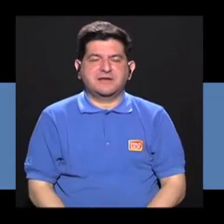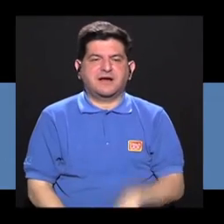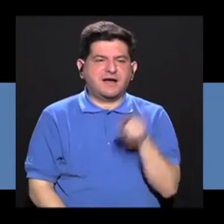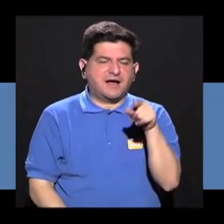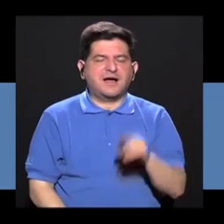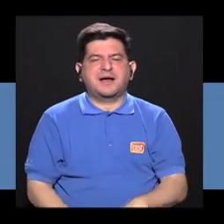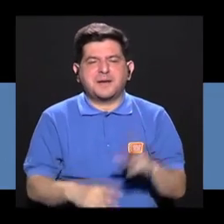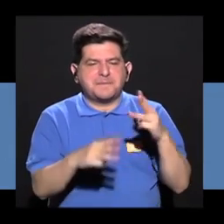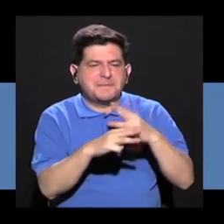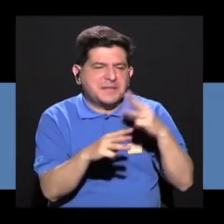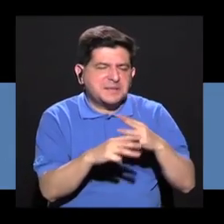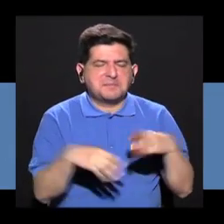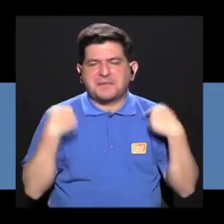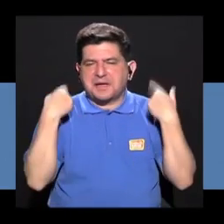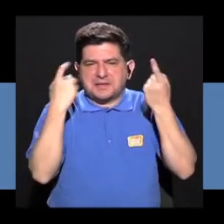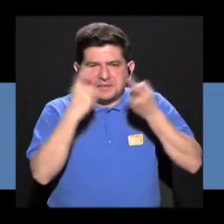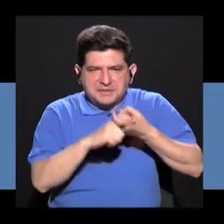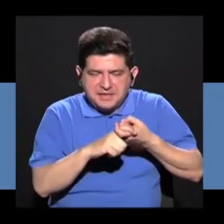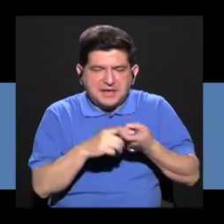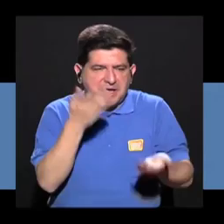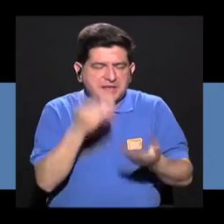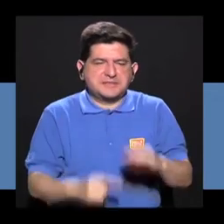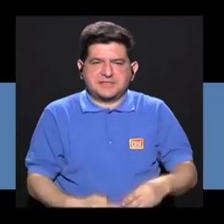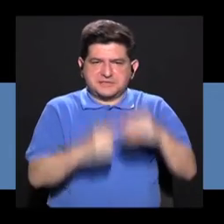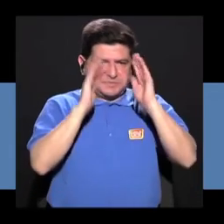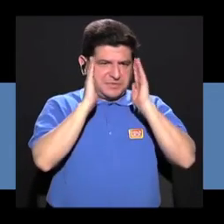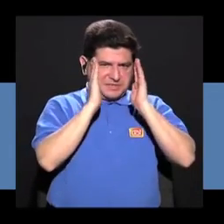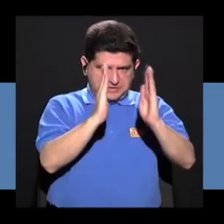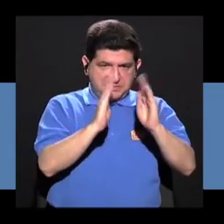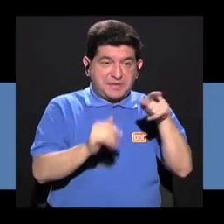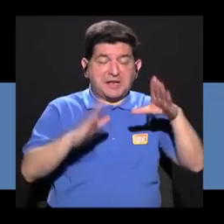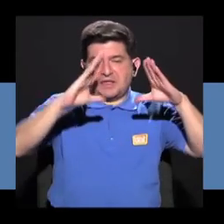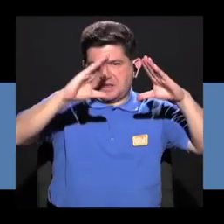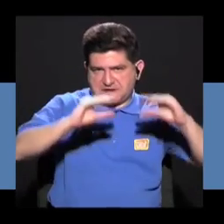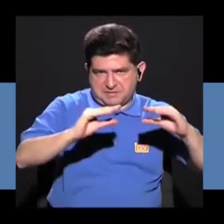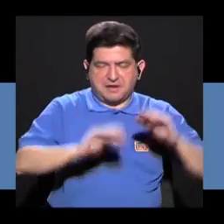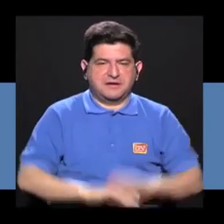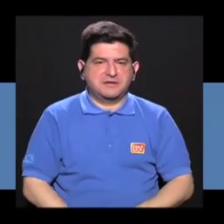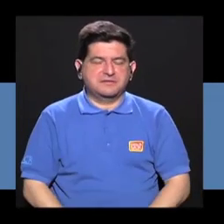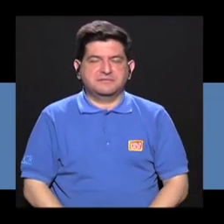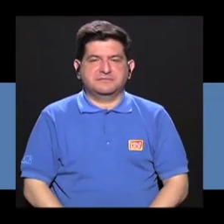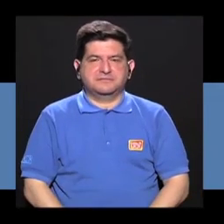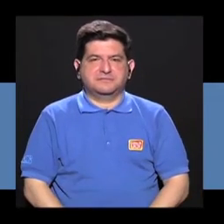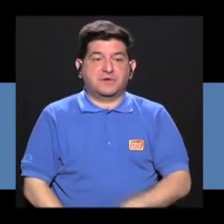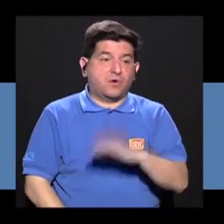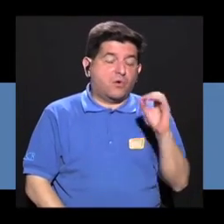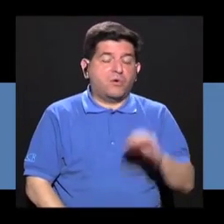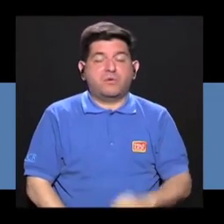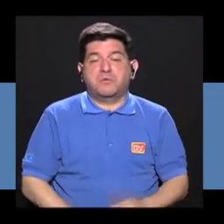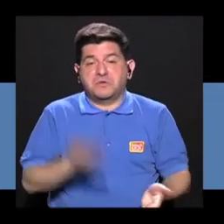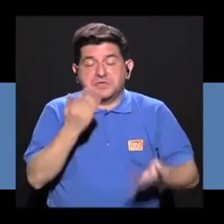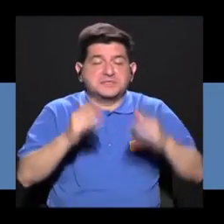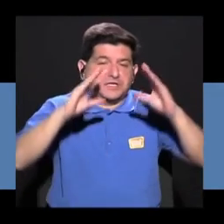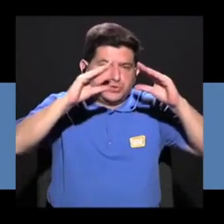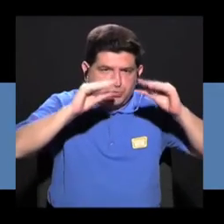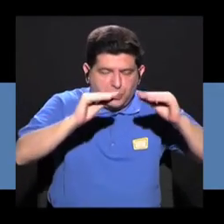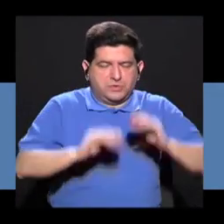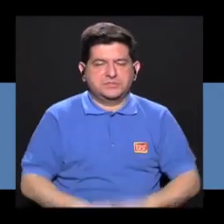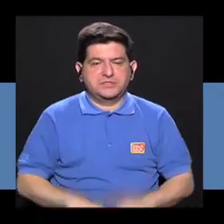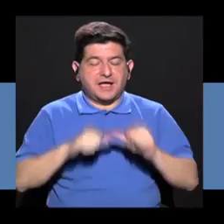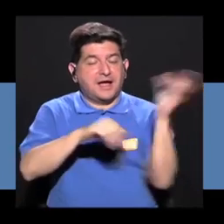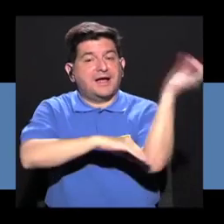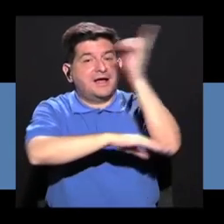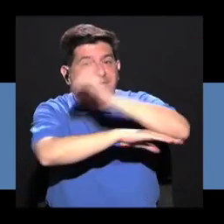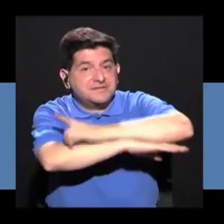establecen que es matemática y español a lo que le van a dar prioridad esa tarde o en ese ratito, ¿verdad?, o en la noche.